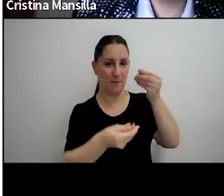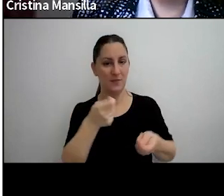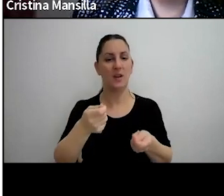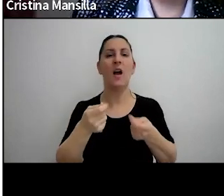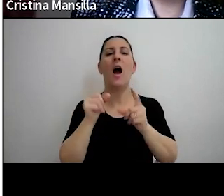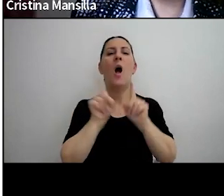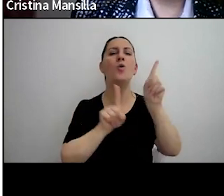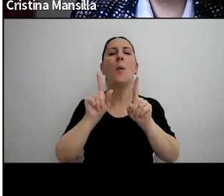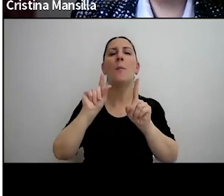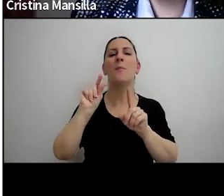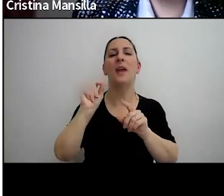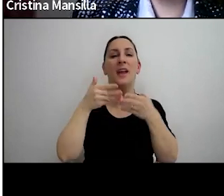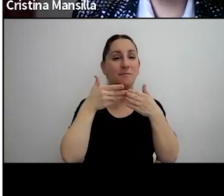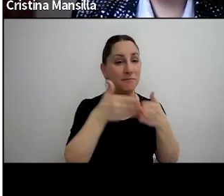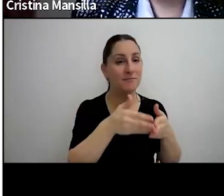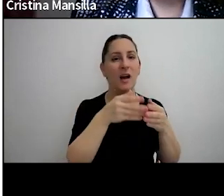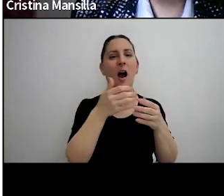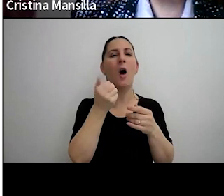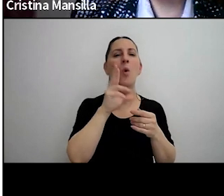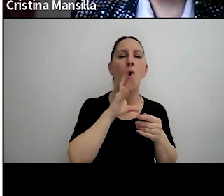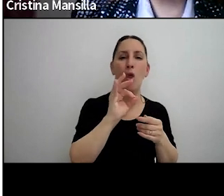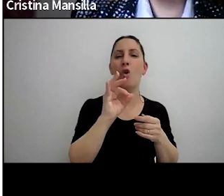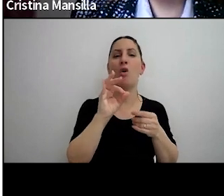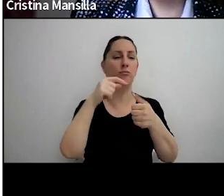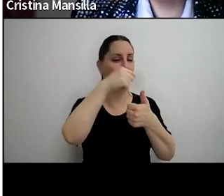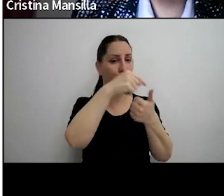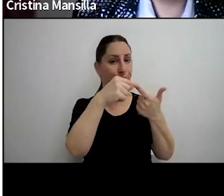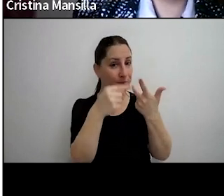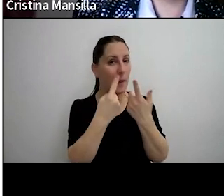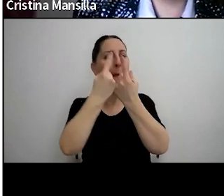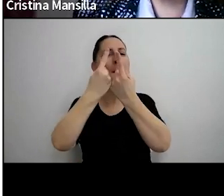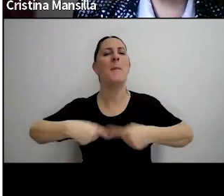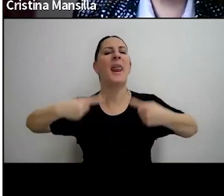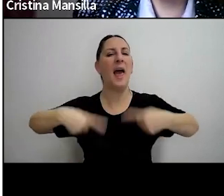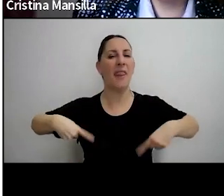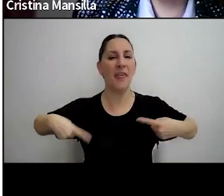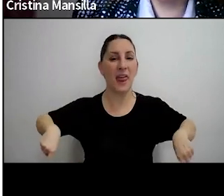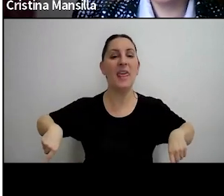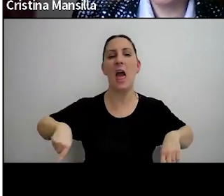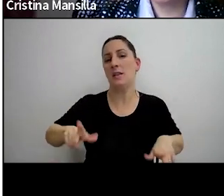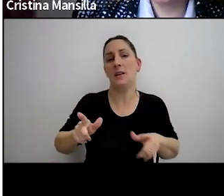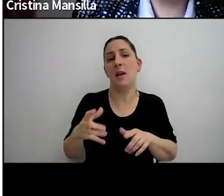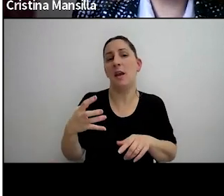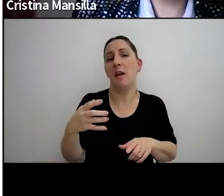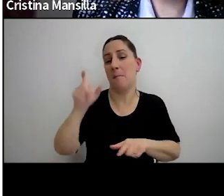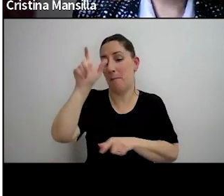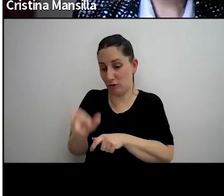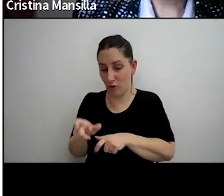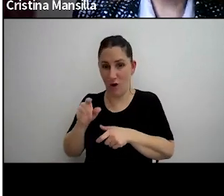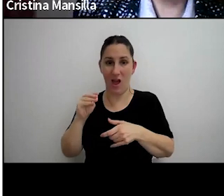provisiones de abordo son sinónimos, es decir, es la mercadería que consume el tripulante.